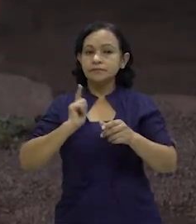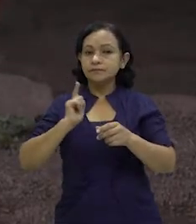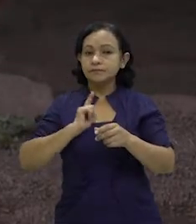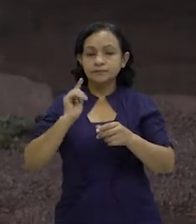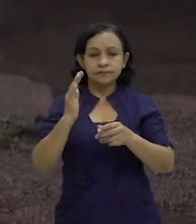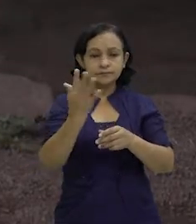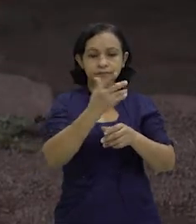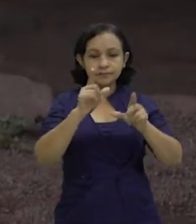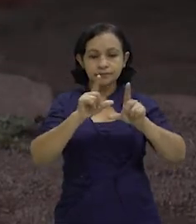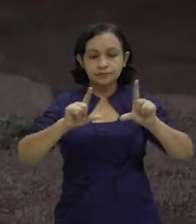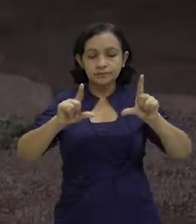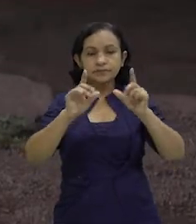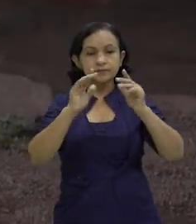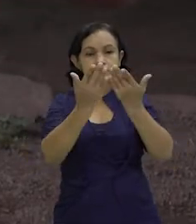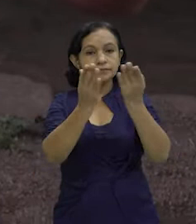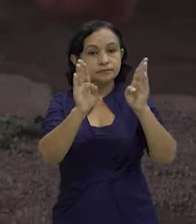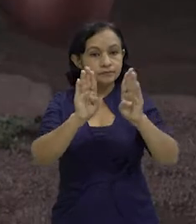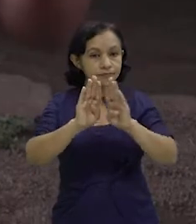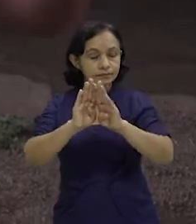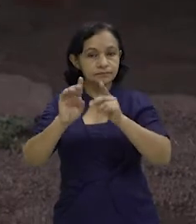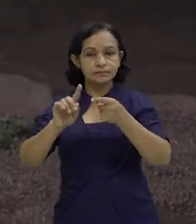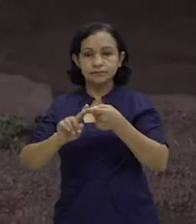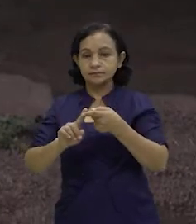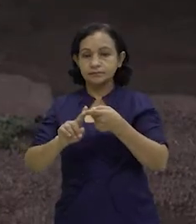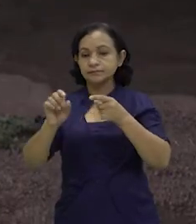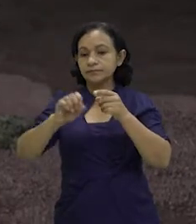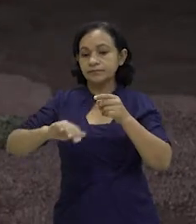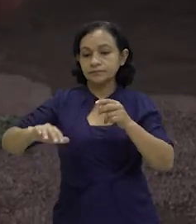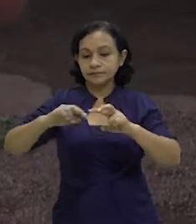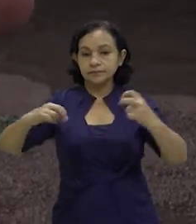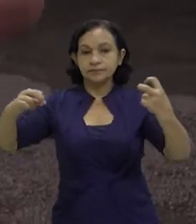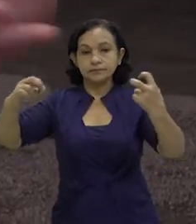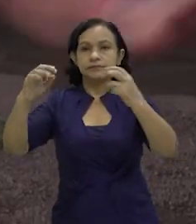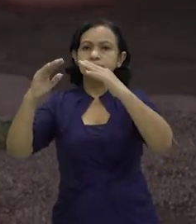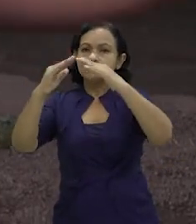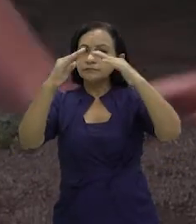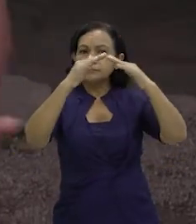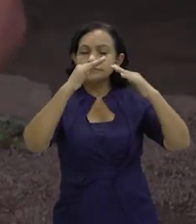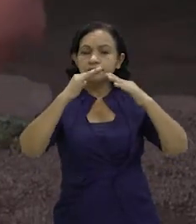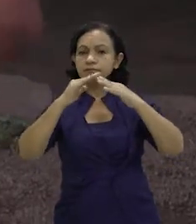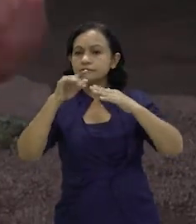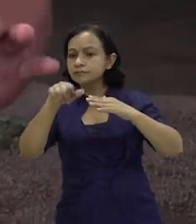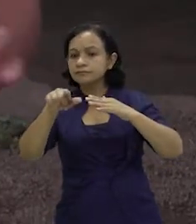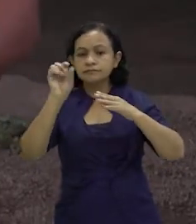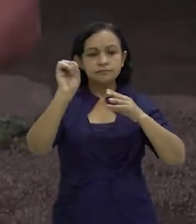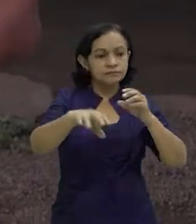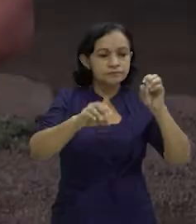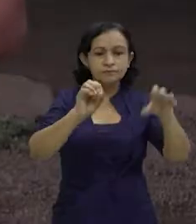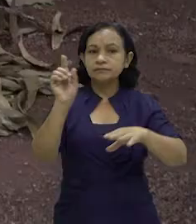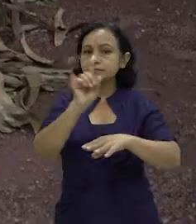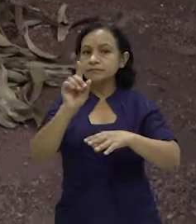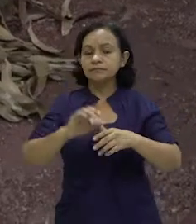Mantener toda la área de cuarto, toda la sala, casa, revisar que no haya ningún tipo de